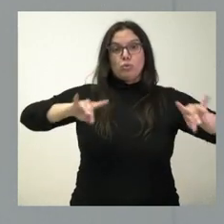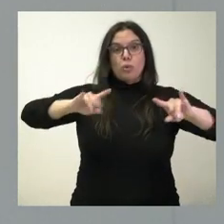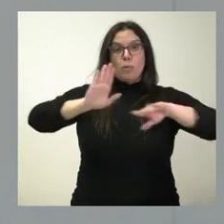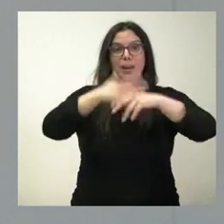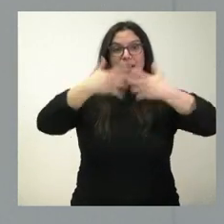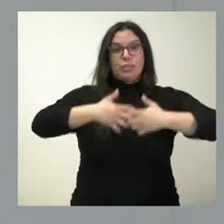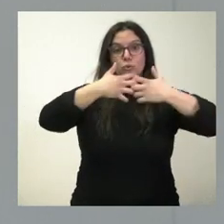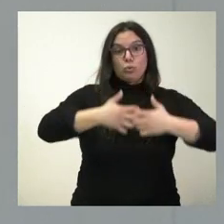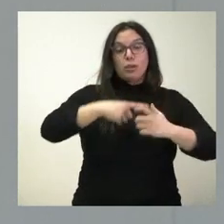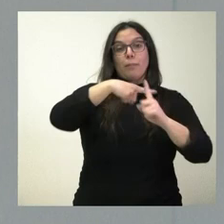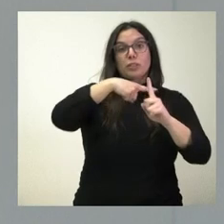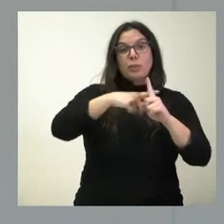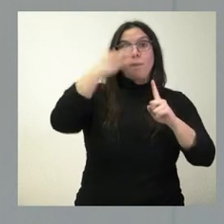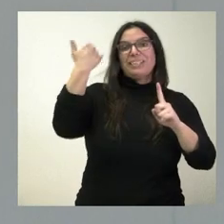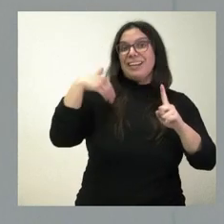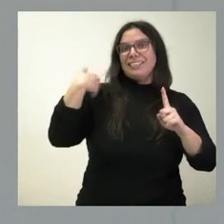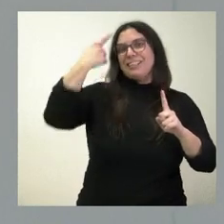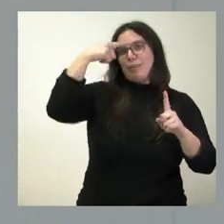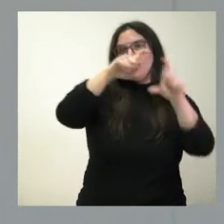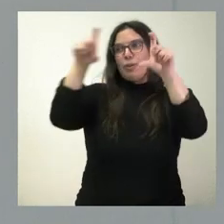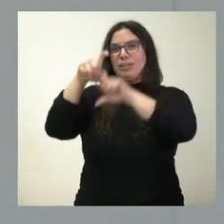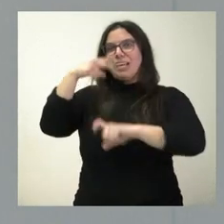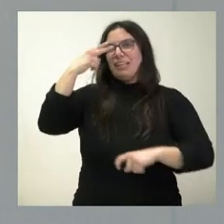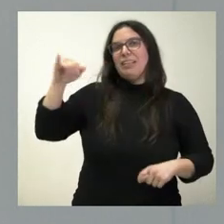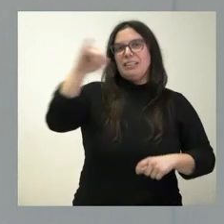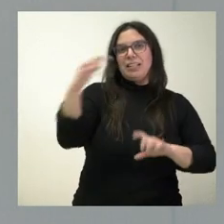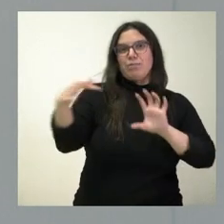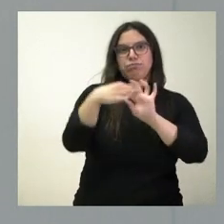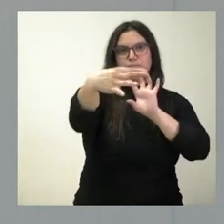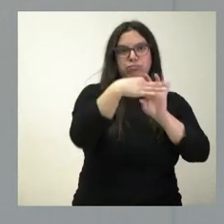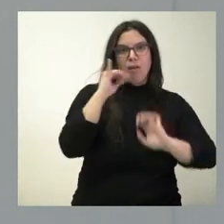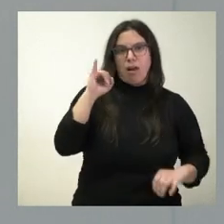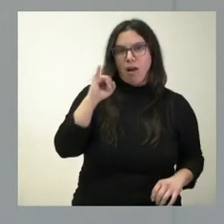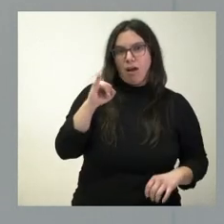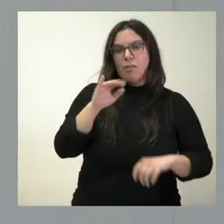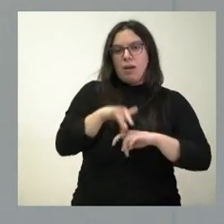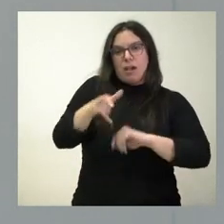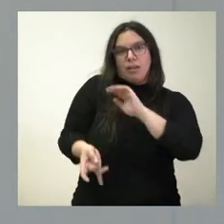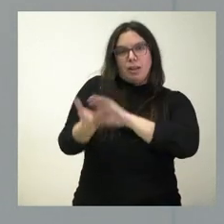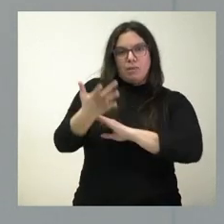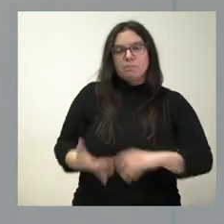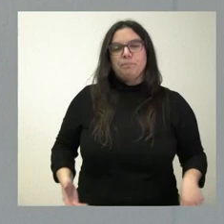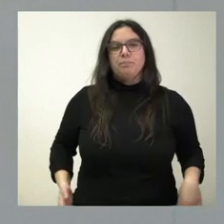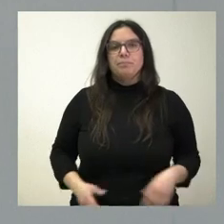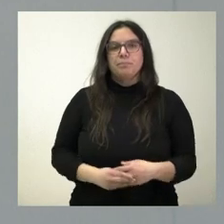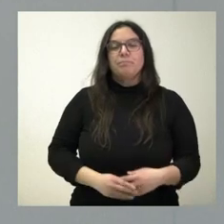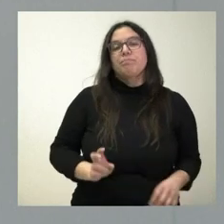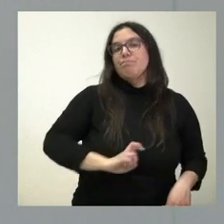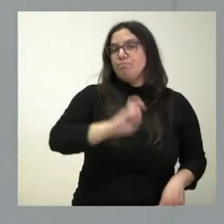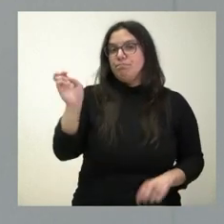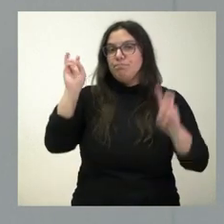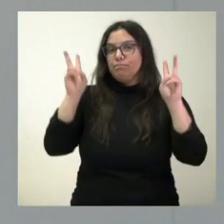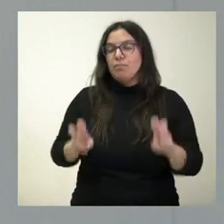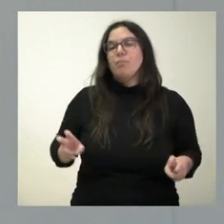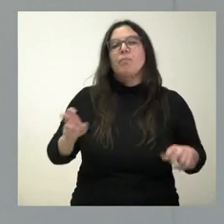este caso es que este suelo industrial viene aparejado en nuestra comunidad autónoma con decisiones empresariales de ubicarse en Castilla y León. En otro orden de cosas